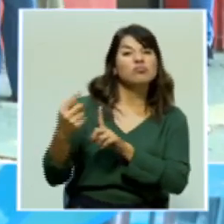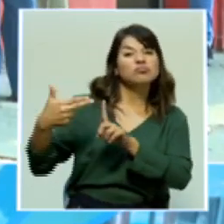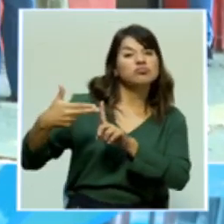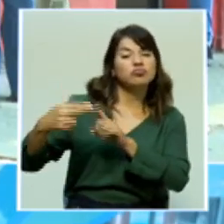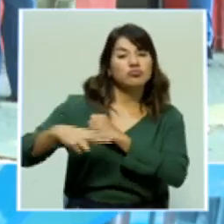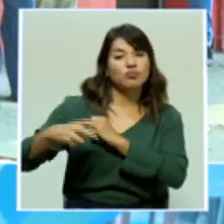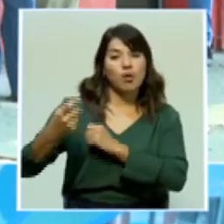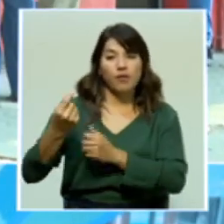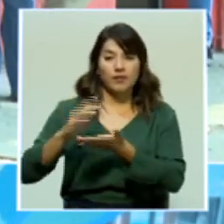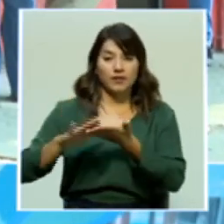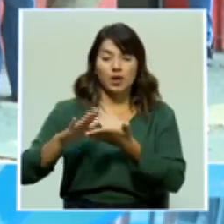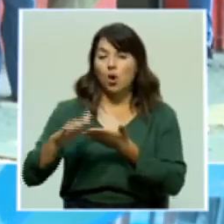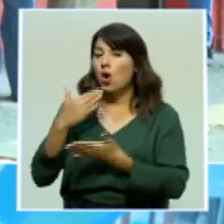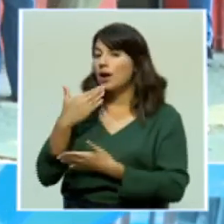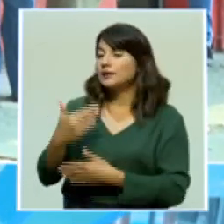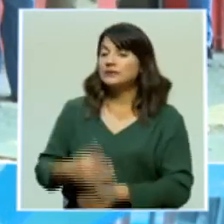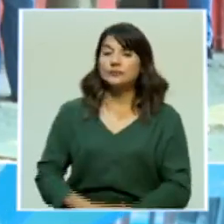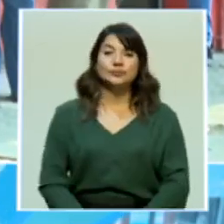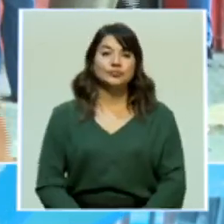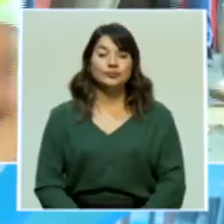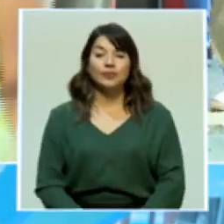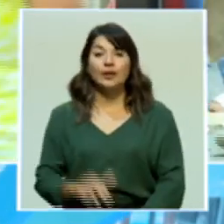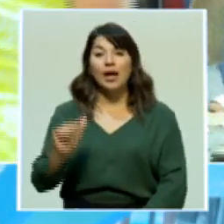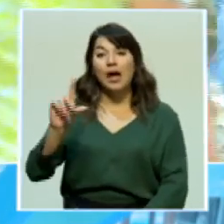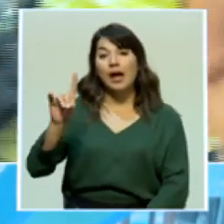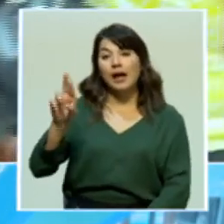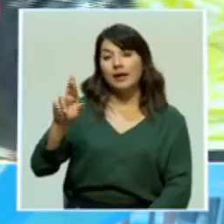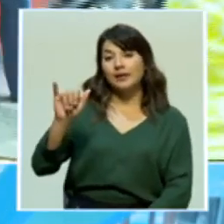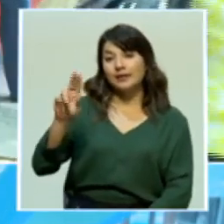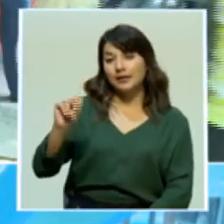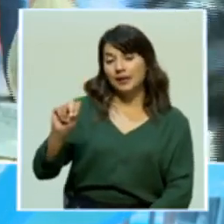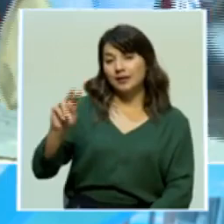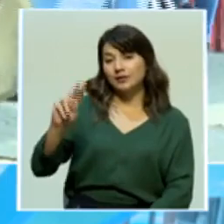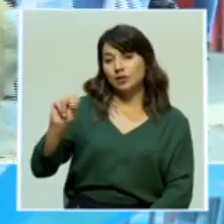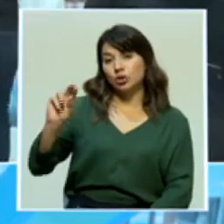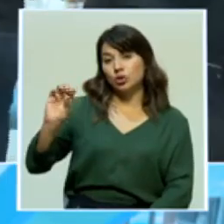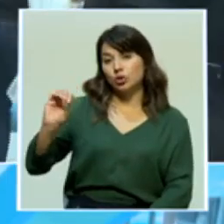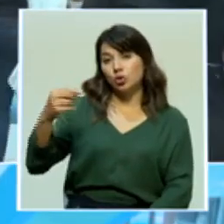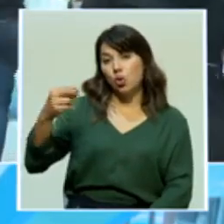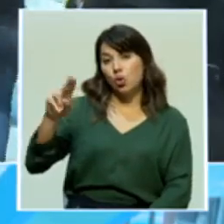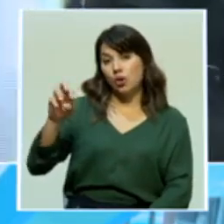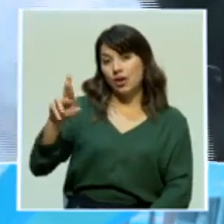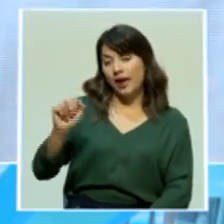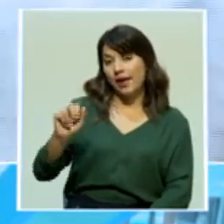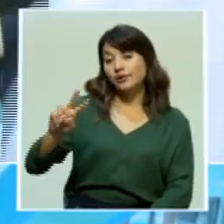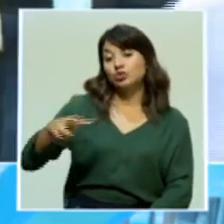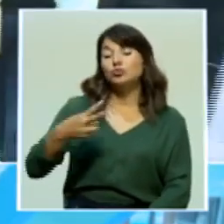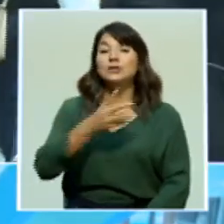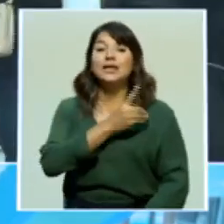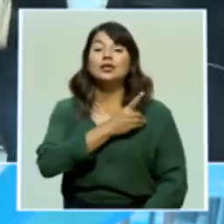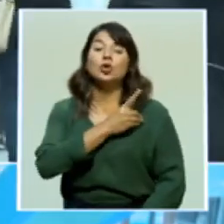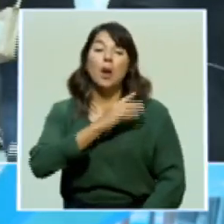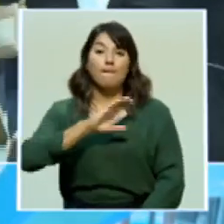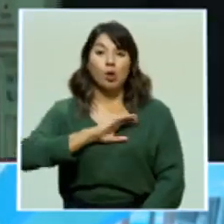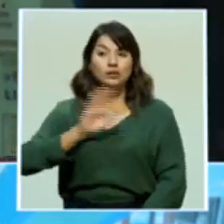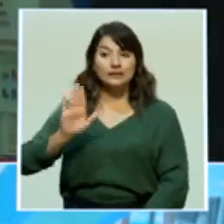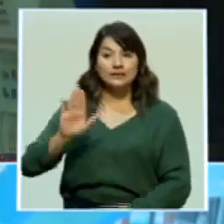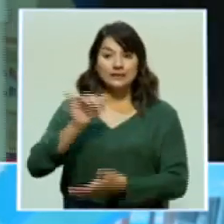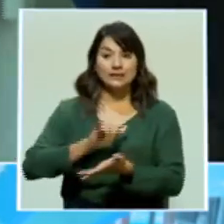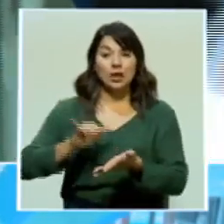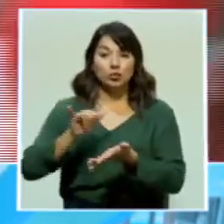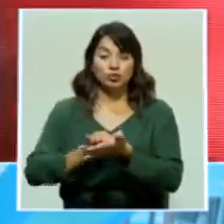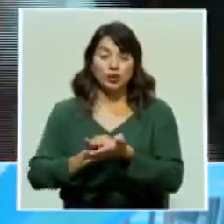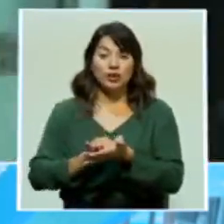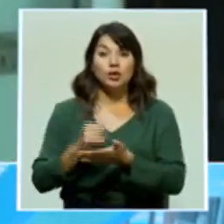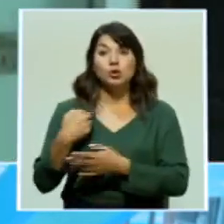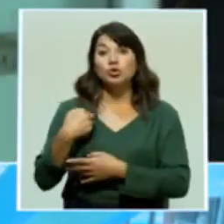asaltos. Gracias, don Adrián. Bien, don Adrián Noguera, el subdirector de la Fuerza Pública de San José. Veíamos en imágenes en